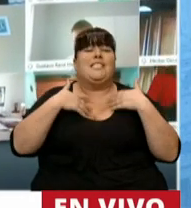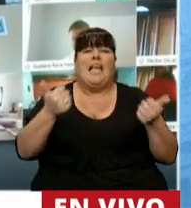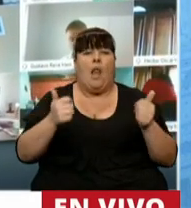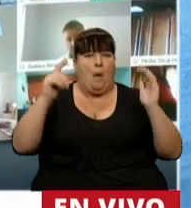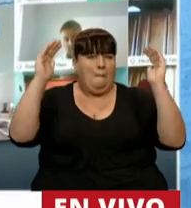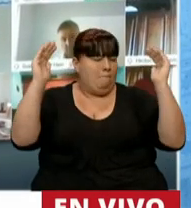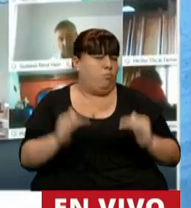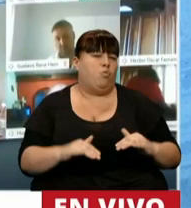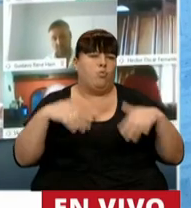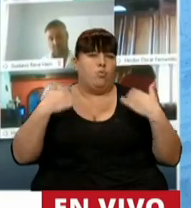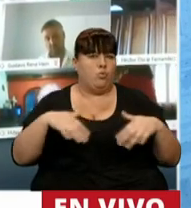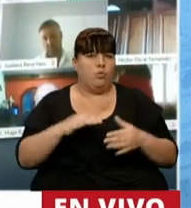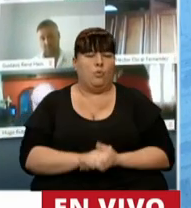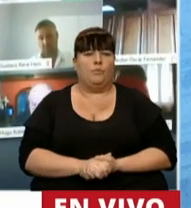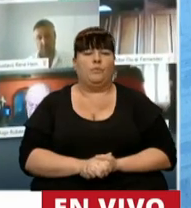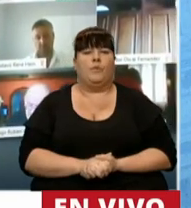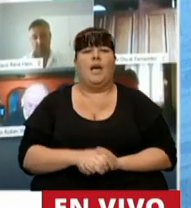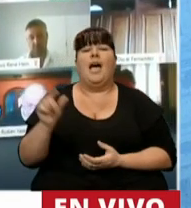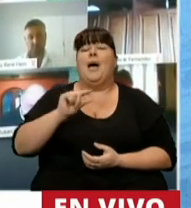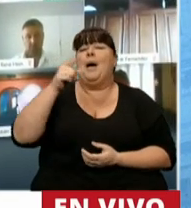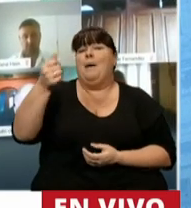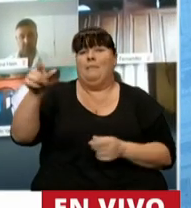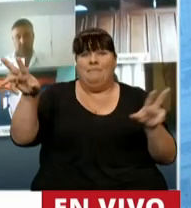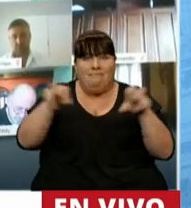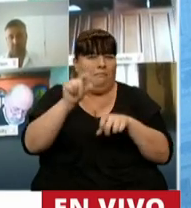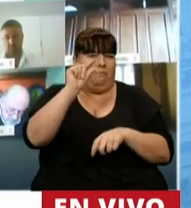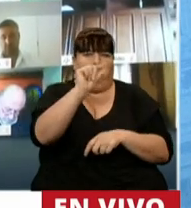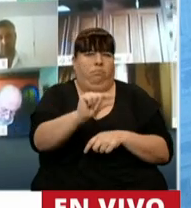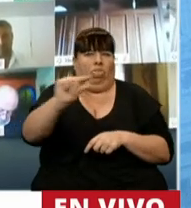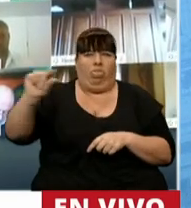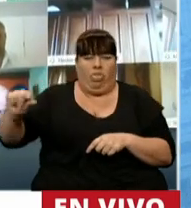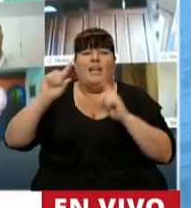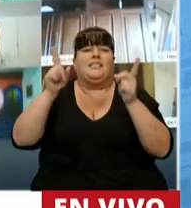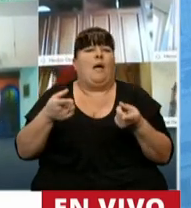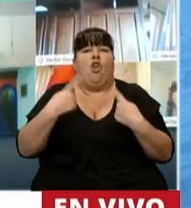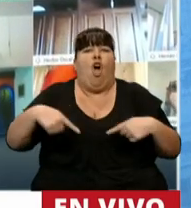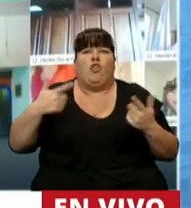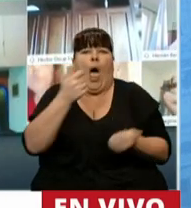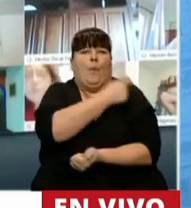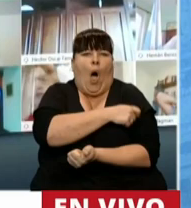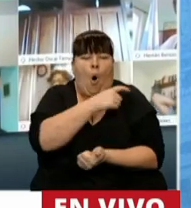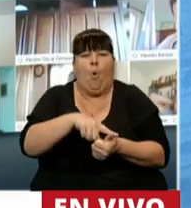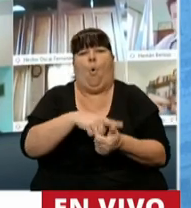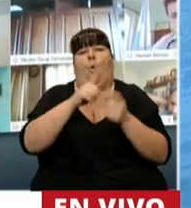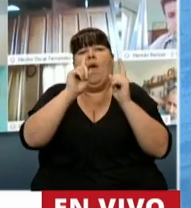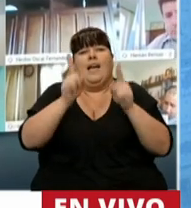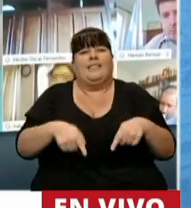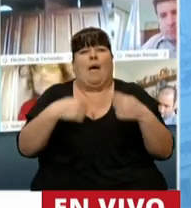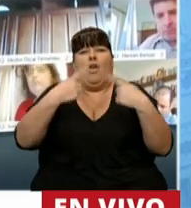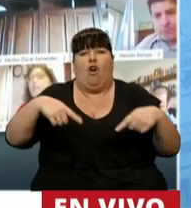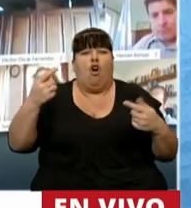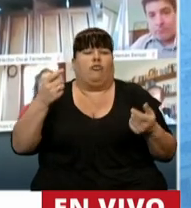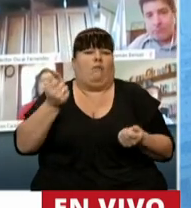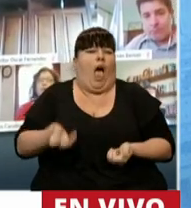fue disminuido muy fuertemente. Las prestaciones son cada vez menores y hay falta de insumos, vacunas, además de los